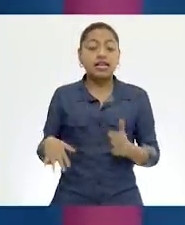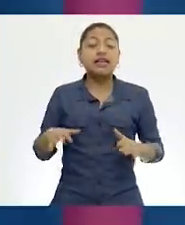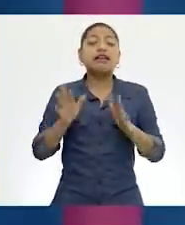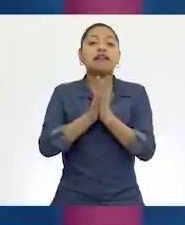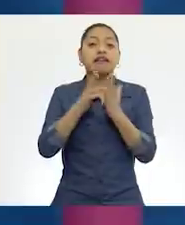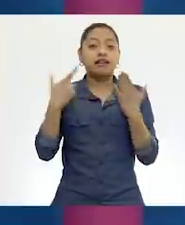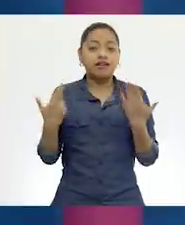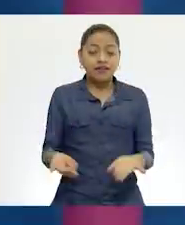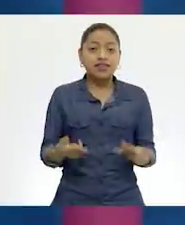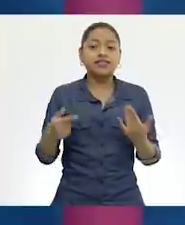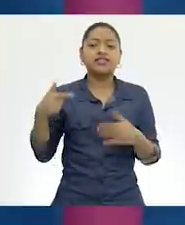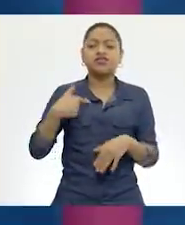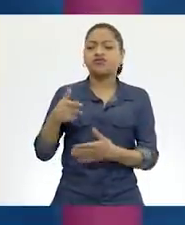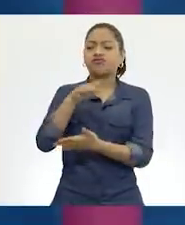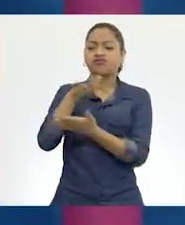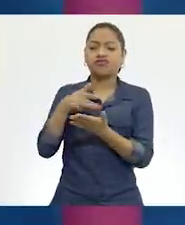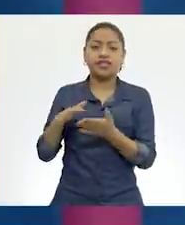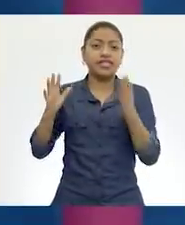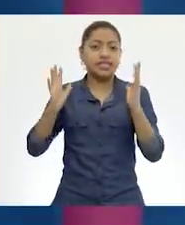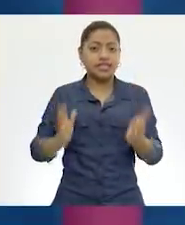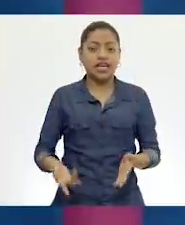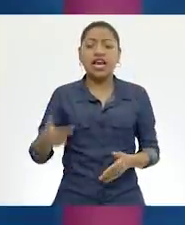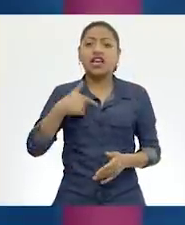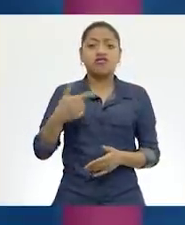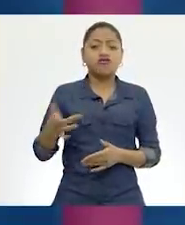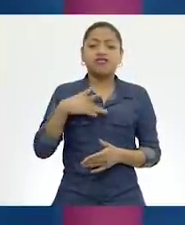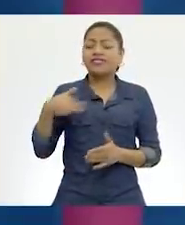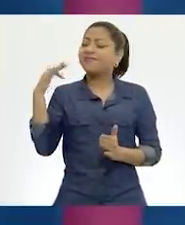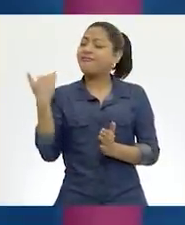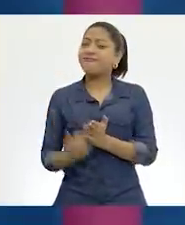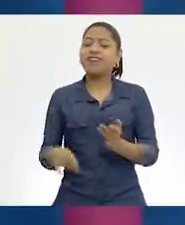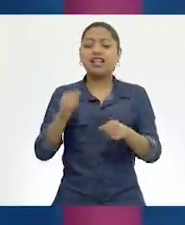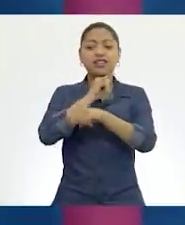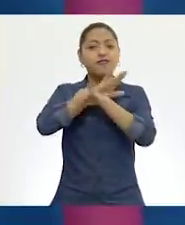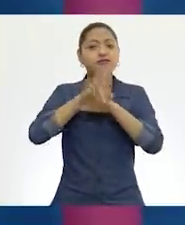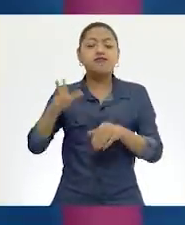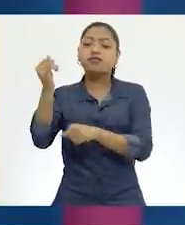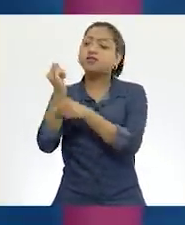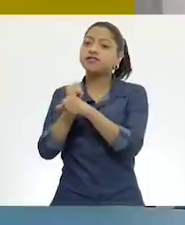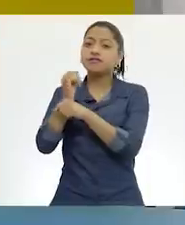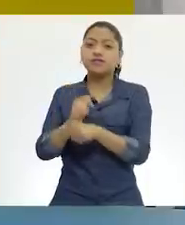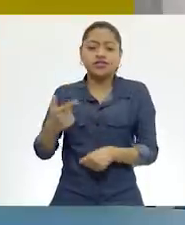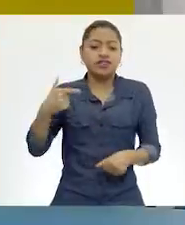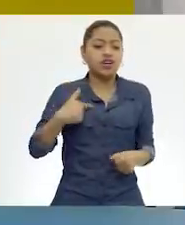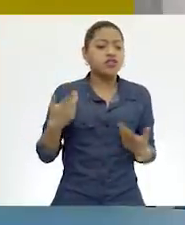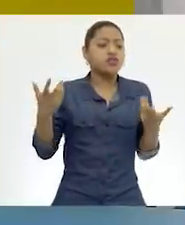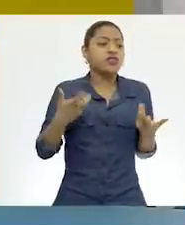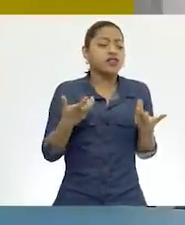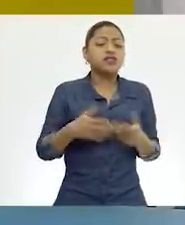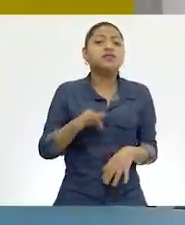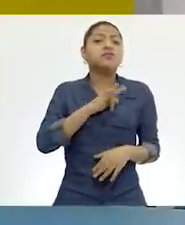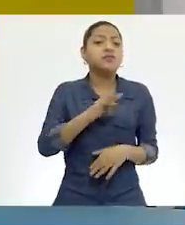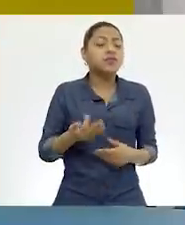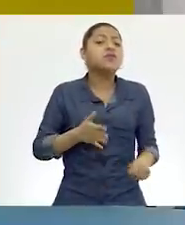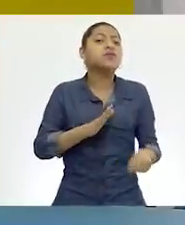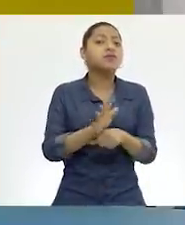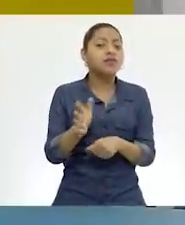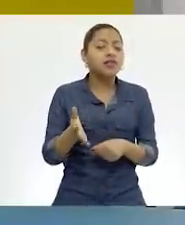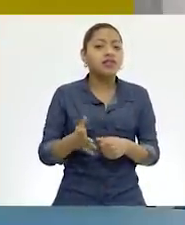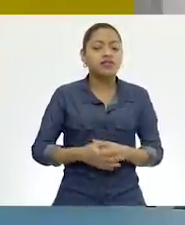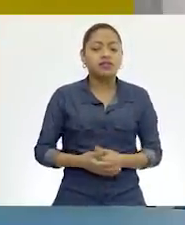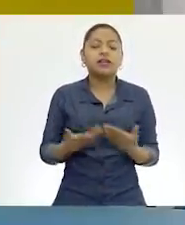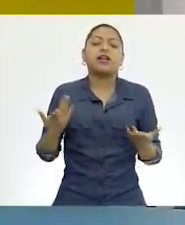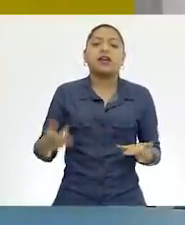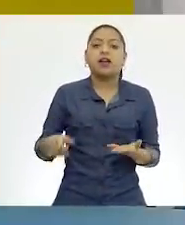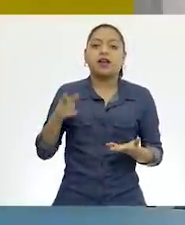teníamos a nuestro alcance y siento que no tengo todavía la información necesaria. ¿Qué podría hacer? Pues mira María, nosotros les